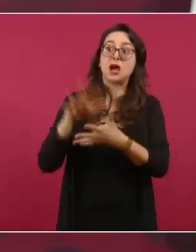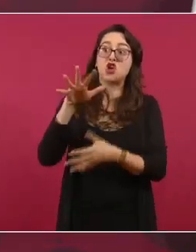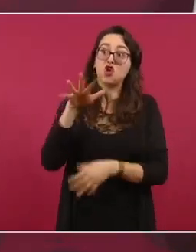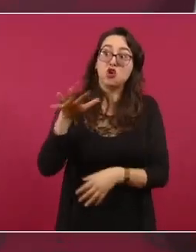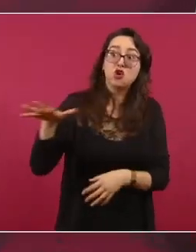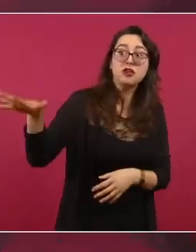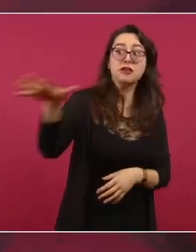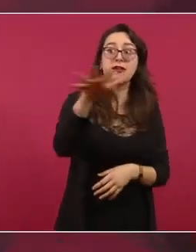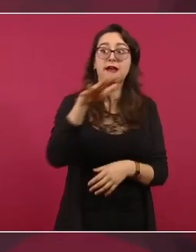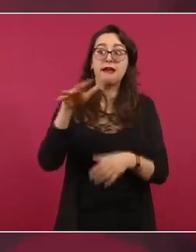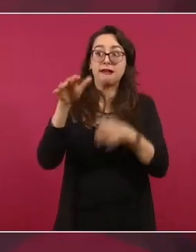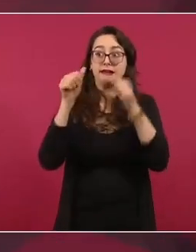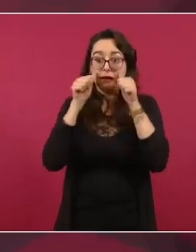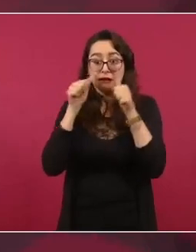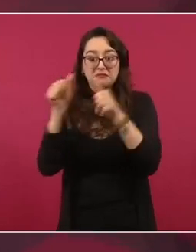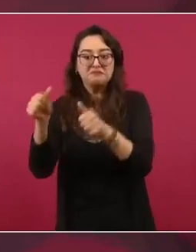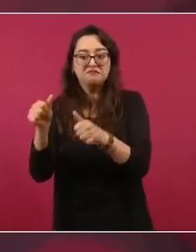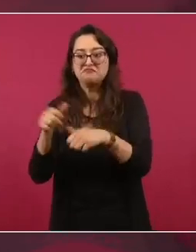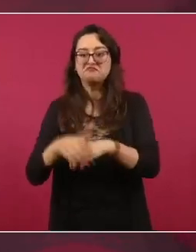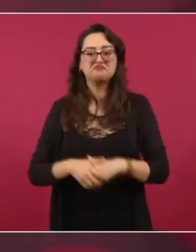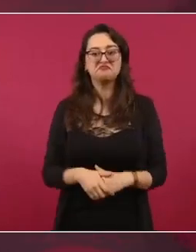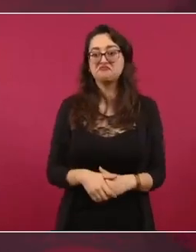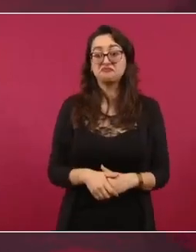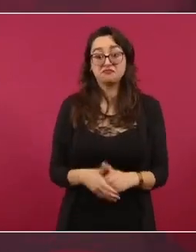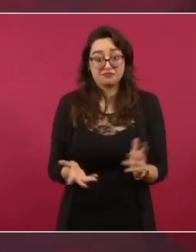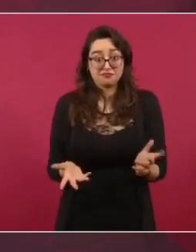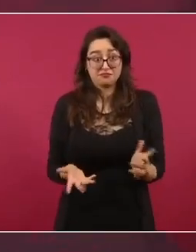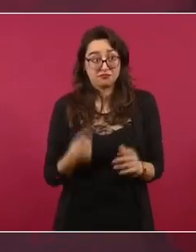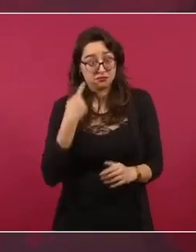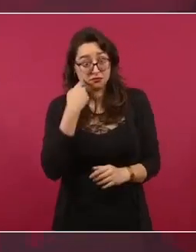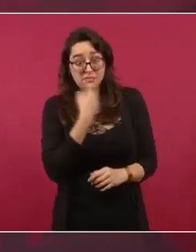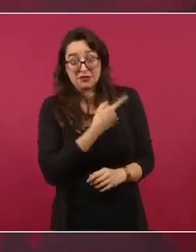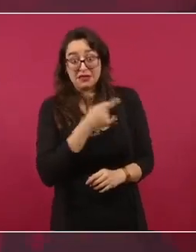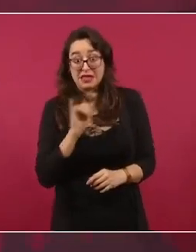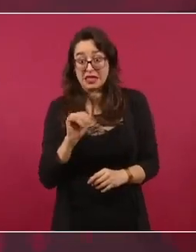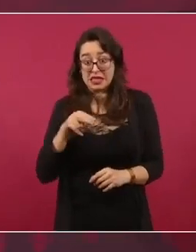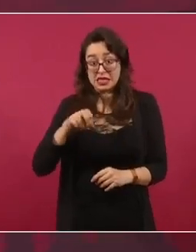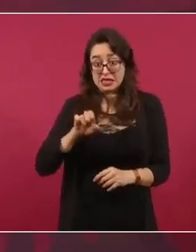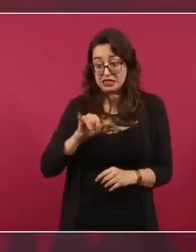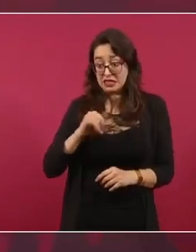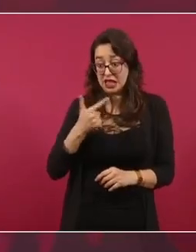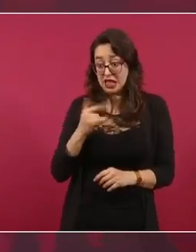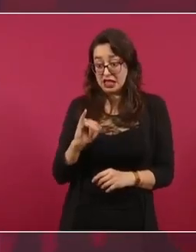del Inegi es muy clara en ese sentido.